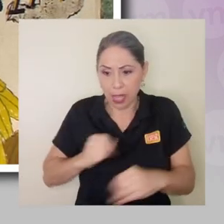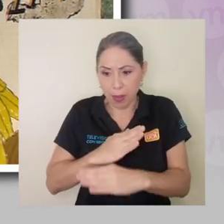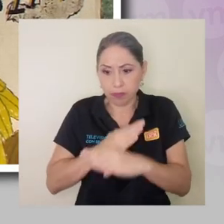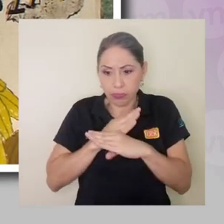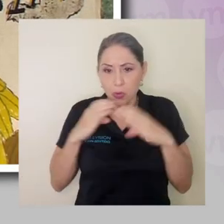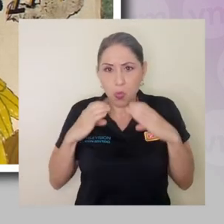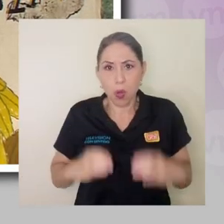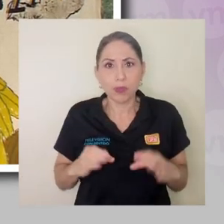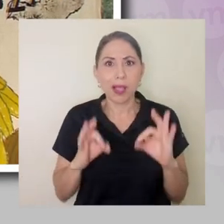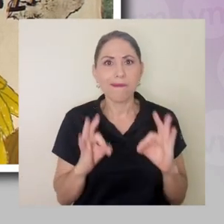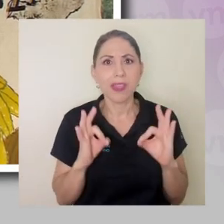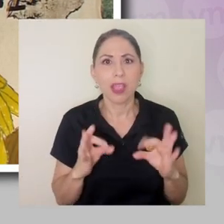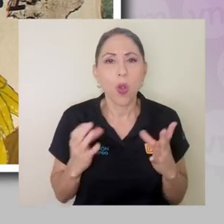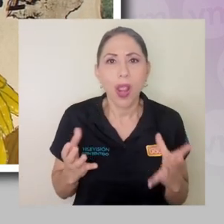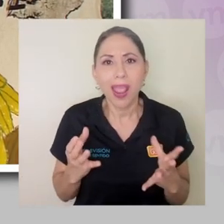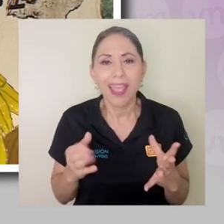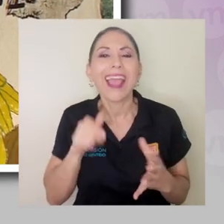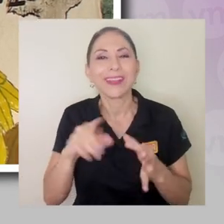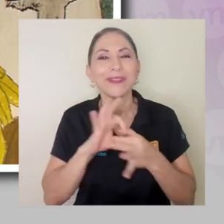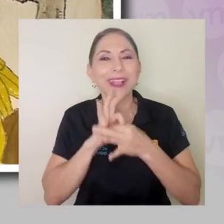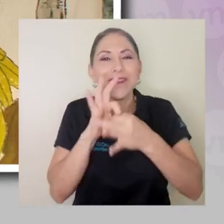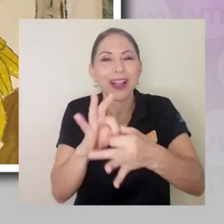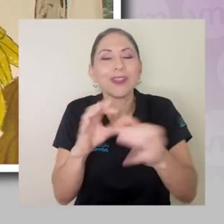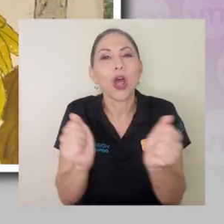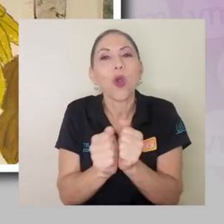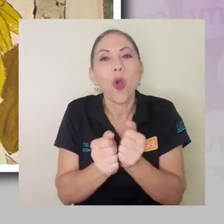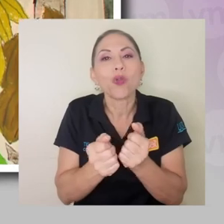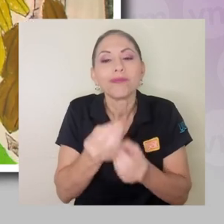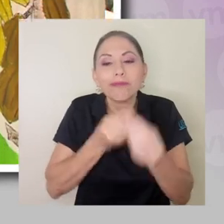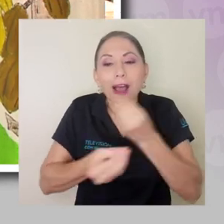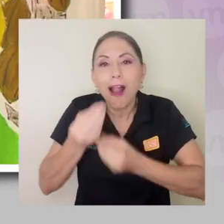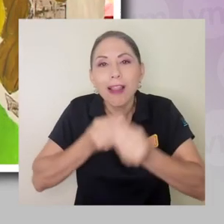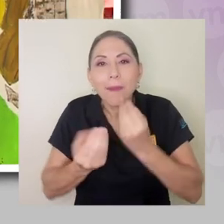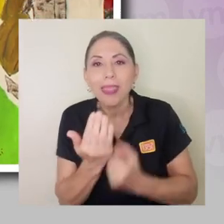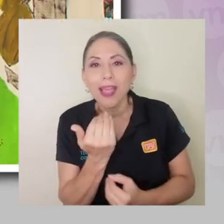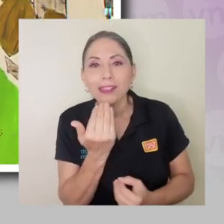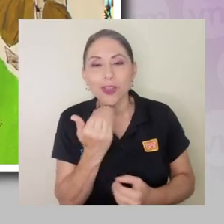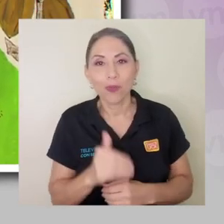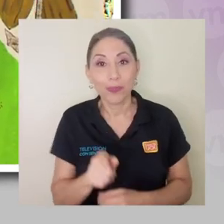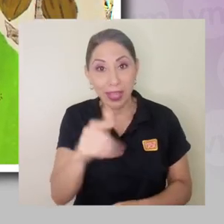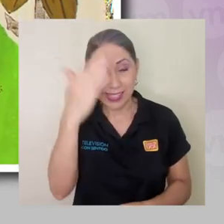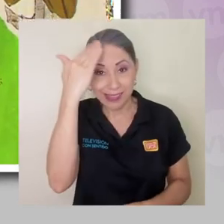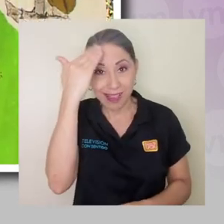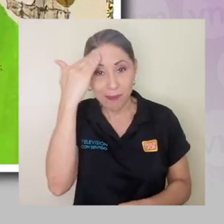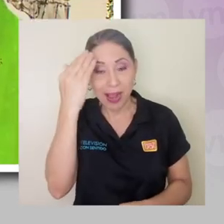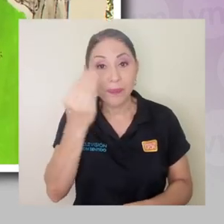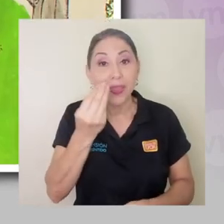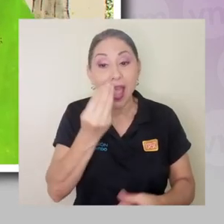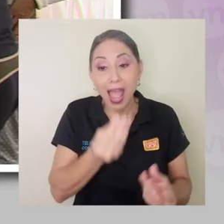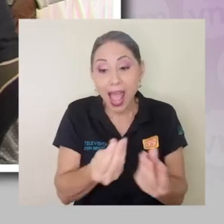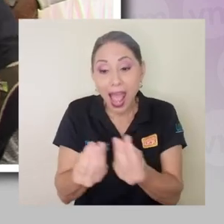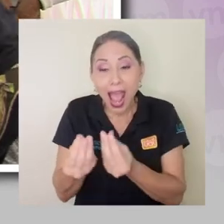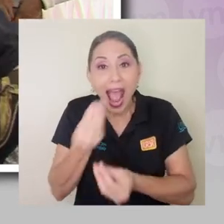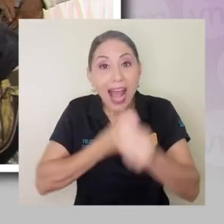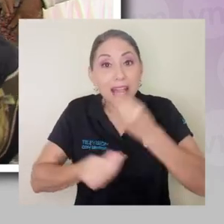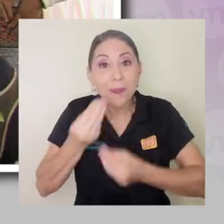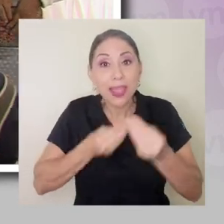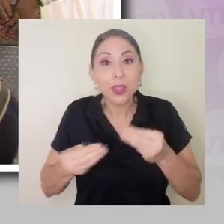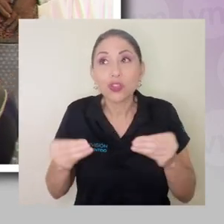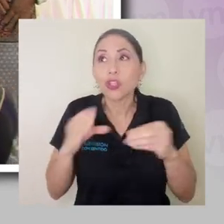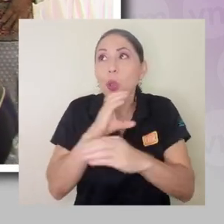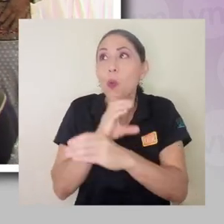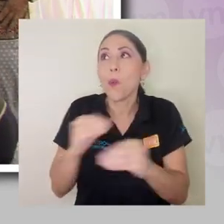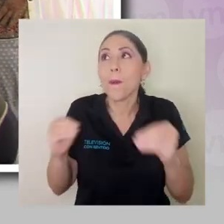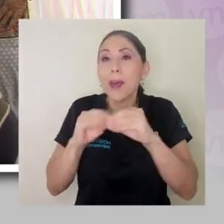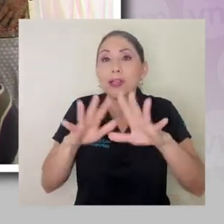está bien, si no, y eso está muy relacionado con la alimentación, entonces, sepan que los alimentos que son